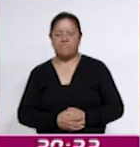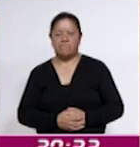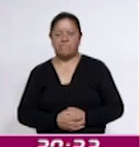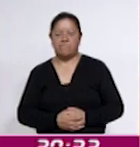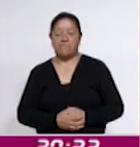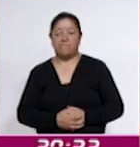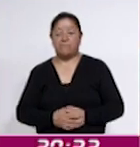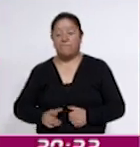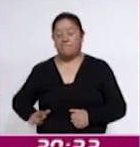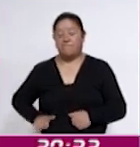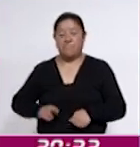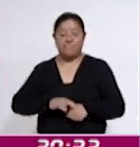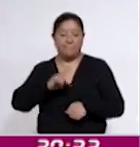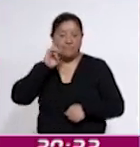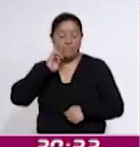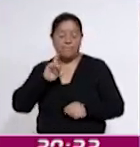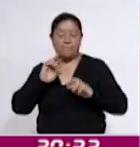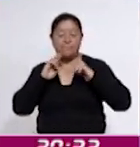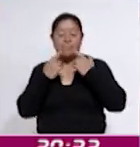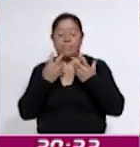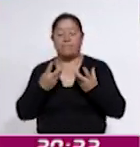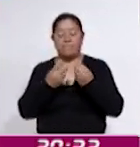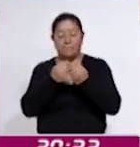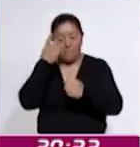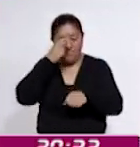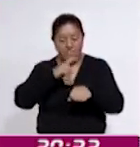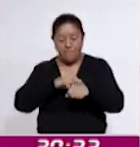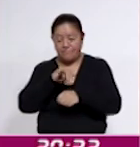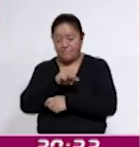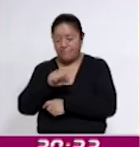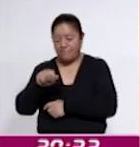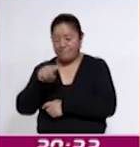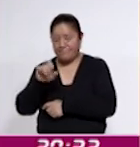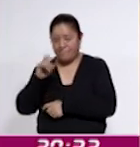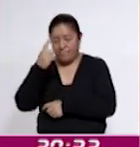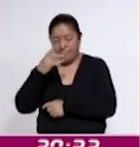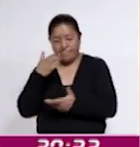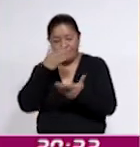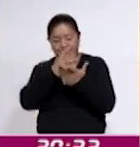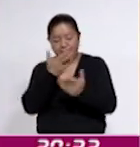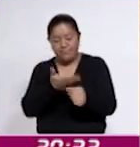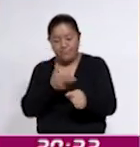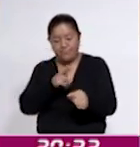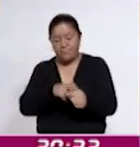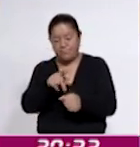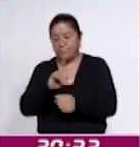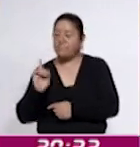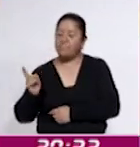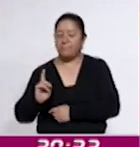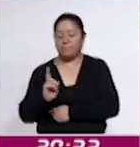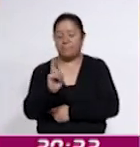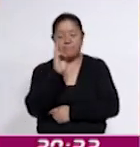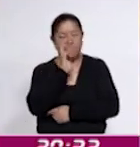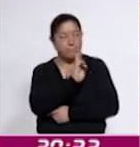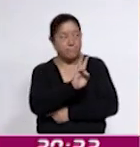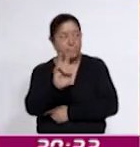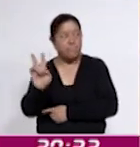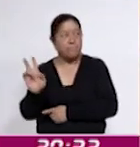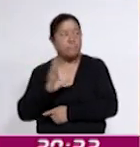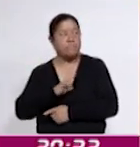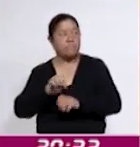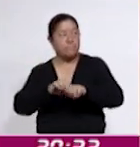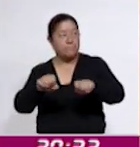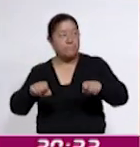La gobernadora del estado se reunió con el director del Issste para realizar un recorrido por el Hospital General del Issste en la entidad y verificar el funcionamiento del